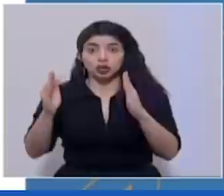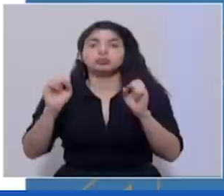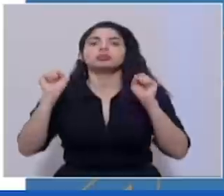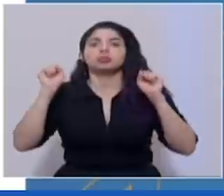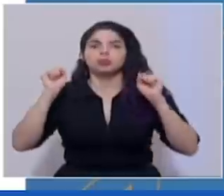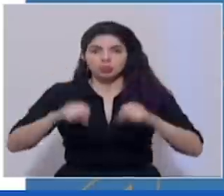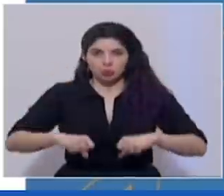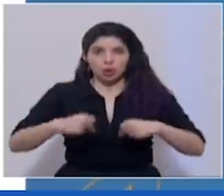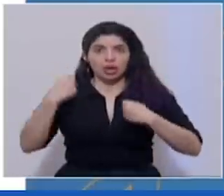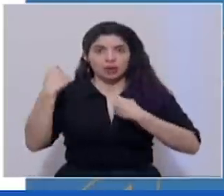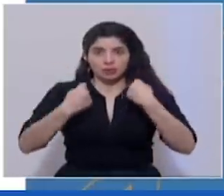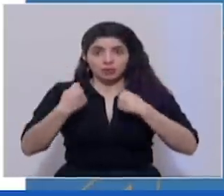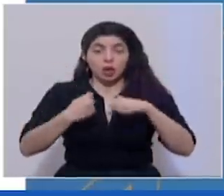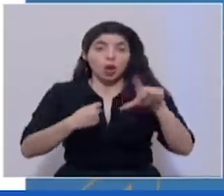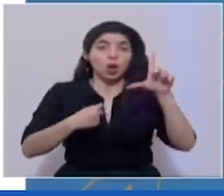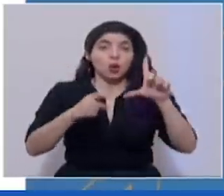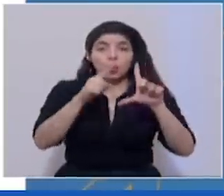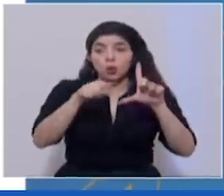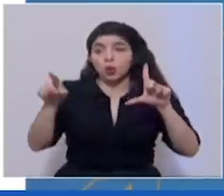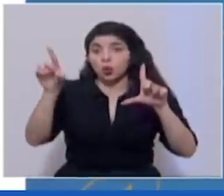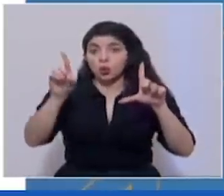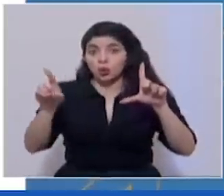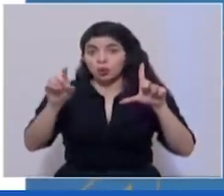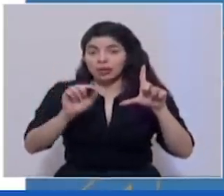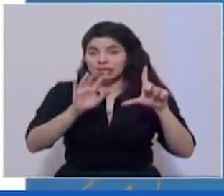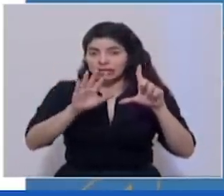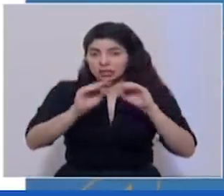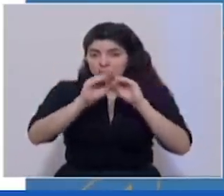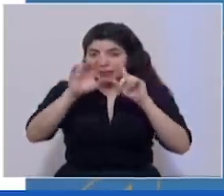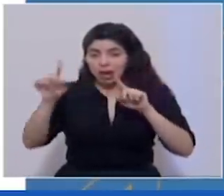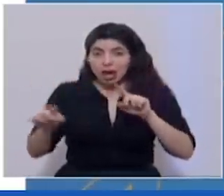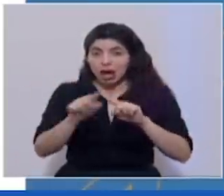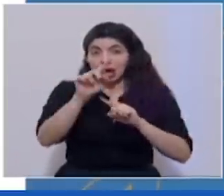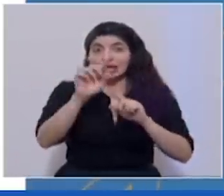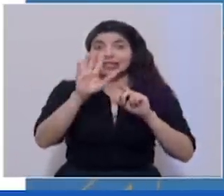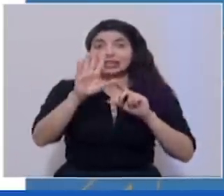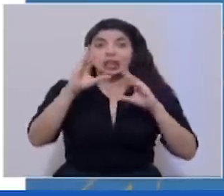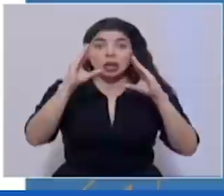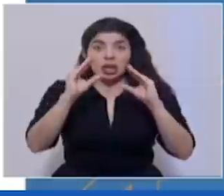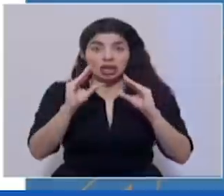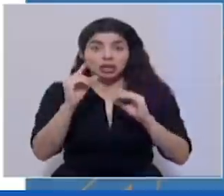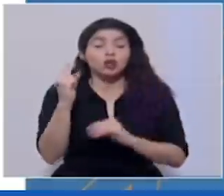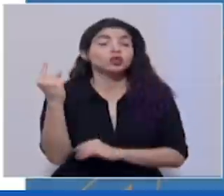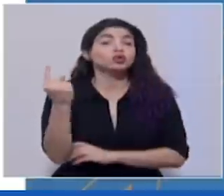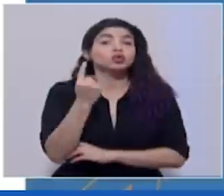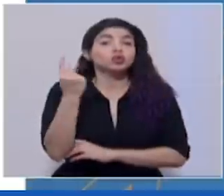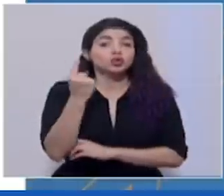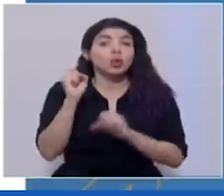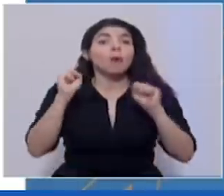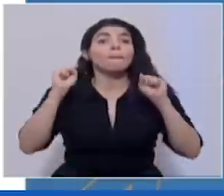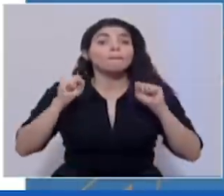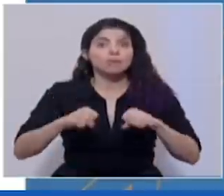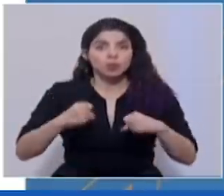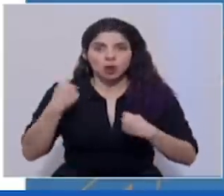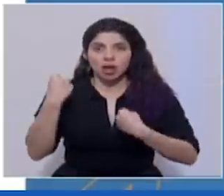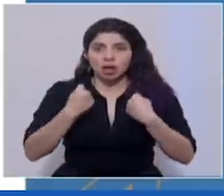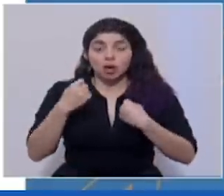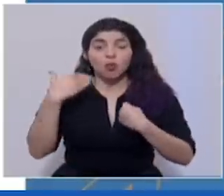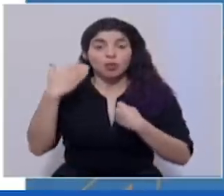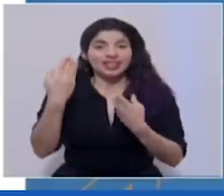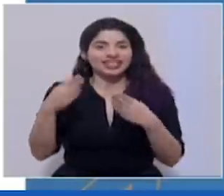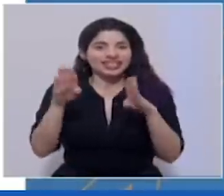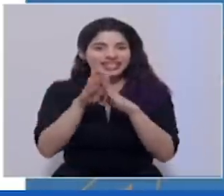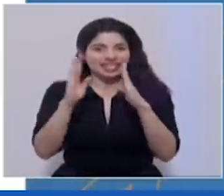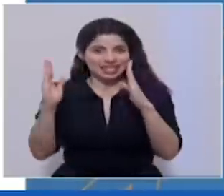de lunes a domingo de cinco de la mañana a cinco p.m. y sólo circulan, repito, en la fase de